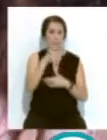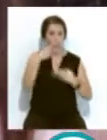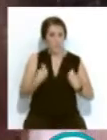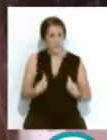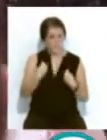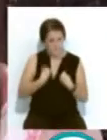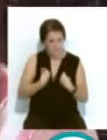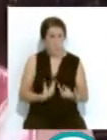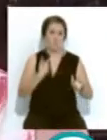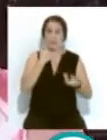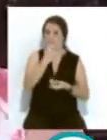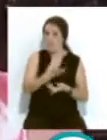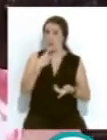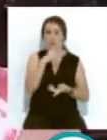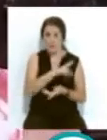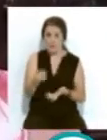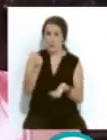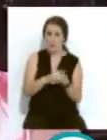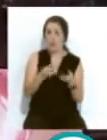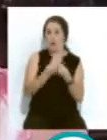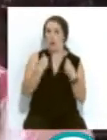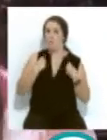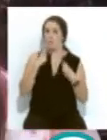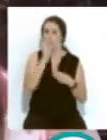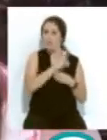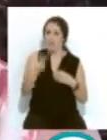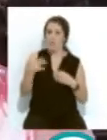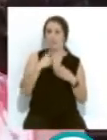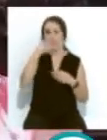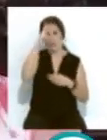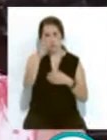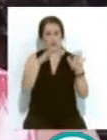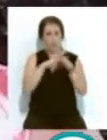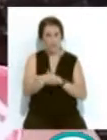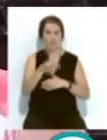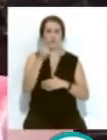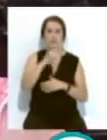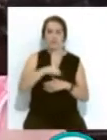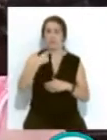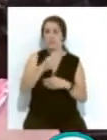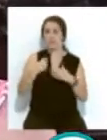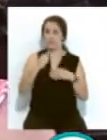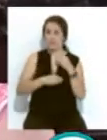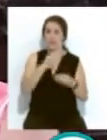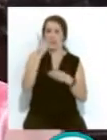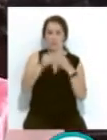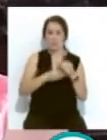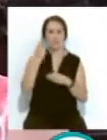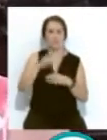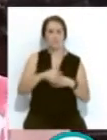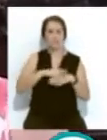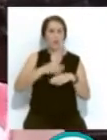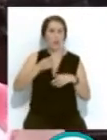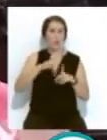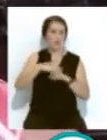mismo... ...que ya os digo y hago hincapié en el turismo de convivencia, en un turismo respetuoso, accesible... ...también desestacionalizado. En esta